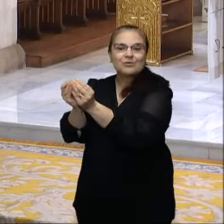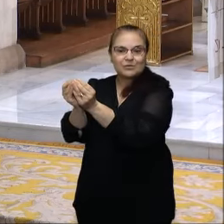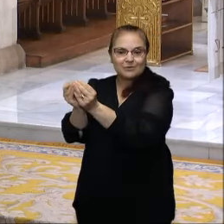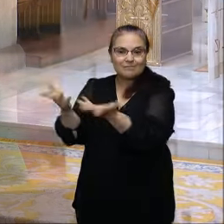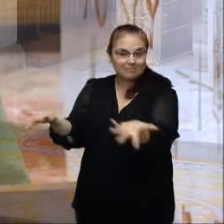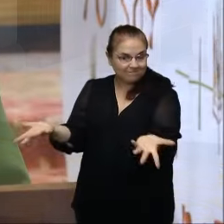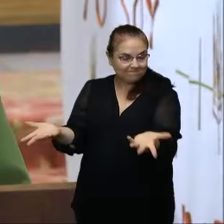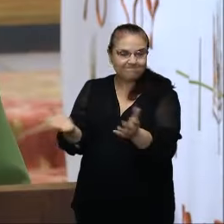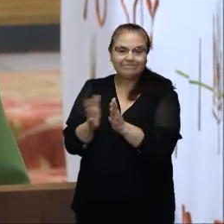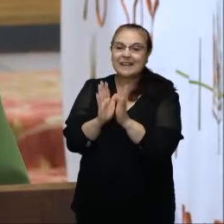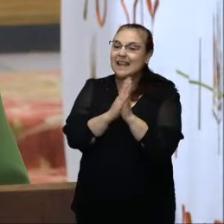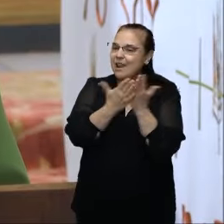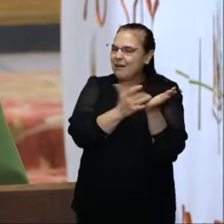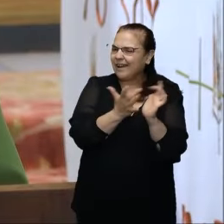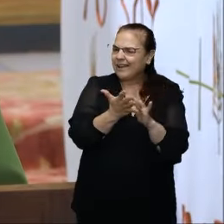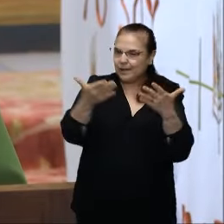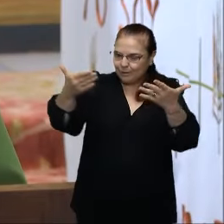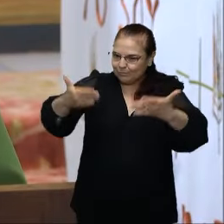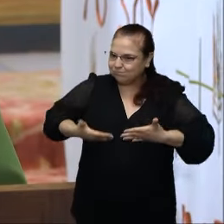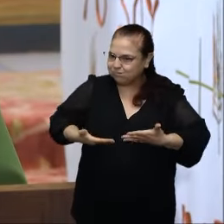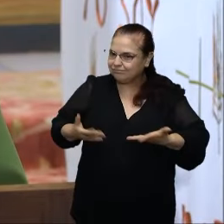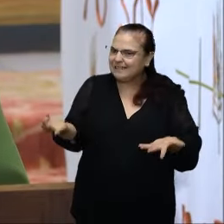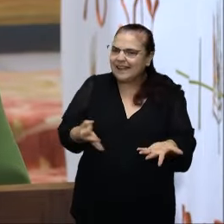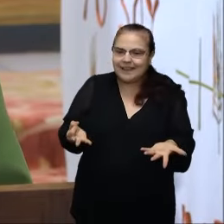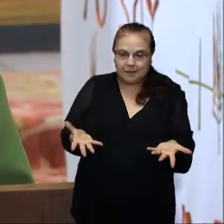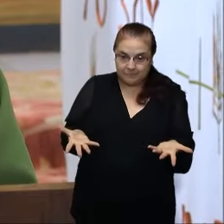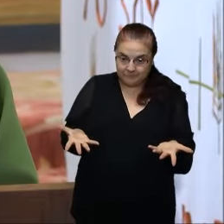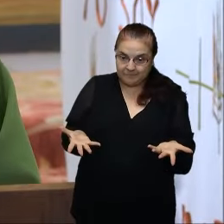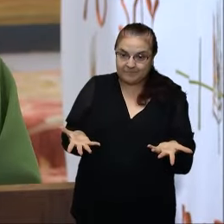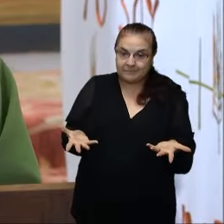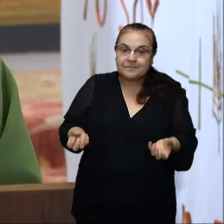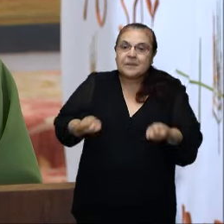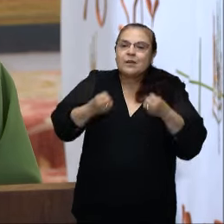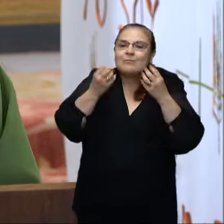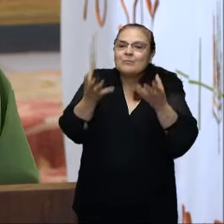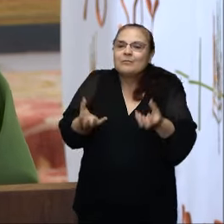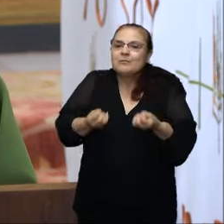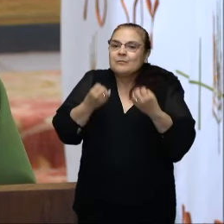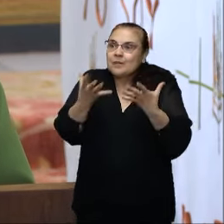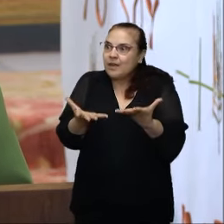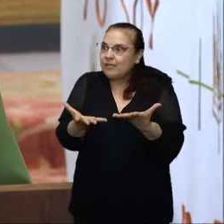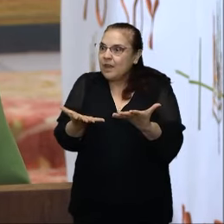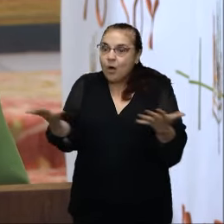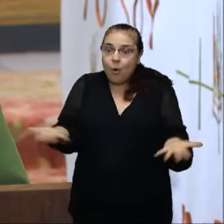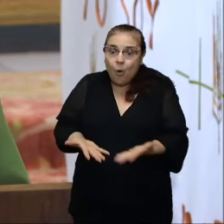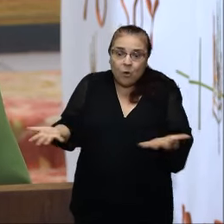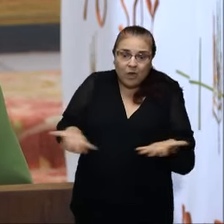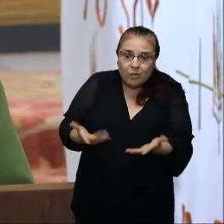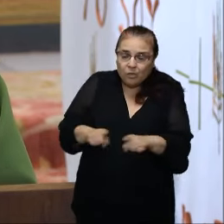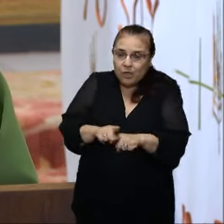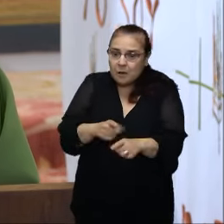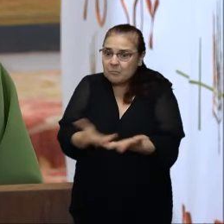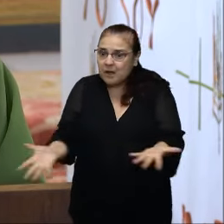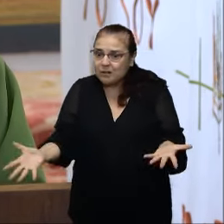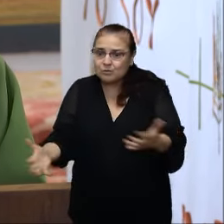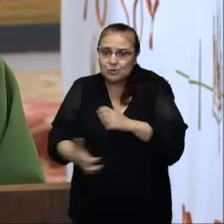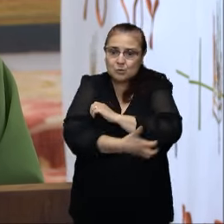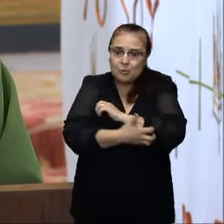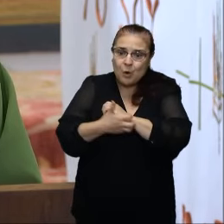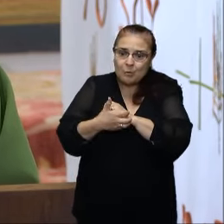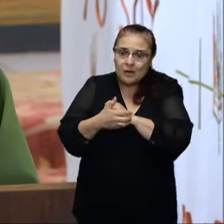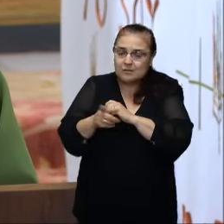El Evangelio dice que aquí nos invita. Pues nos invita a todos a proyectarse no solo hacia las urgencias de los hermanos más pobres,